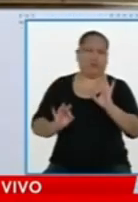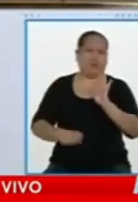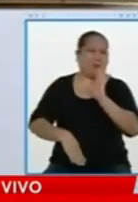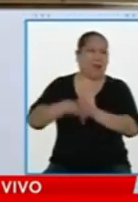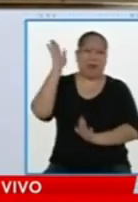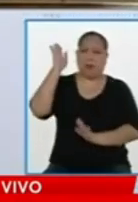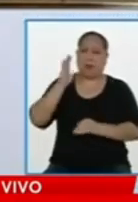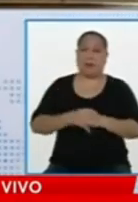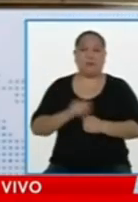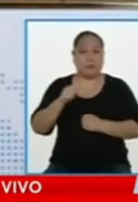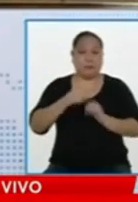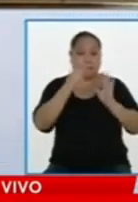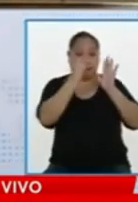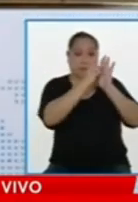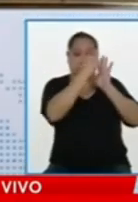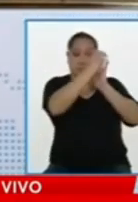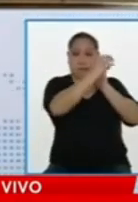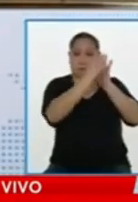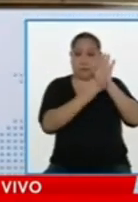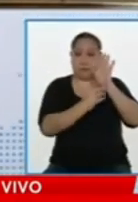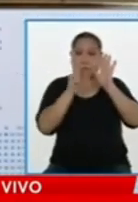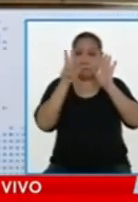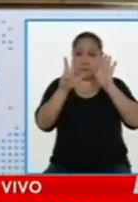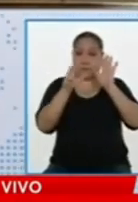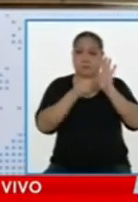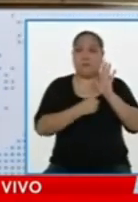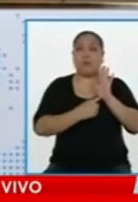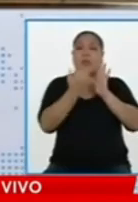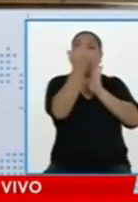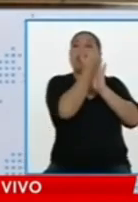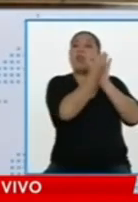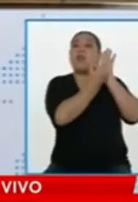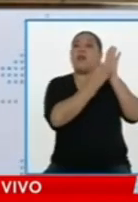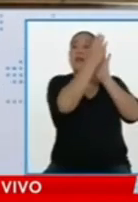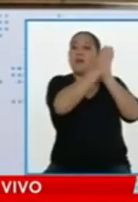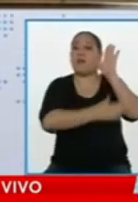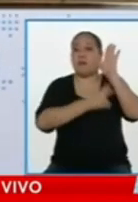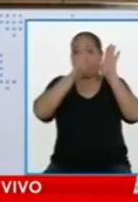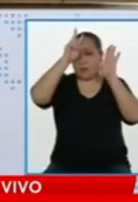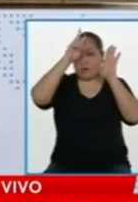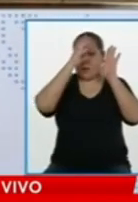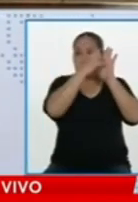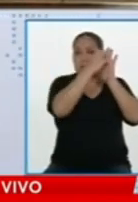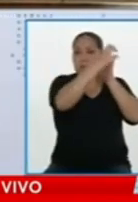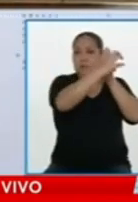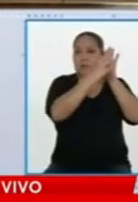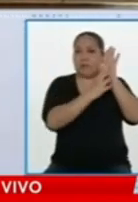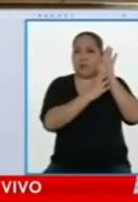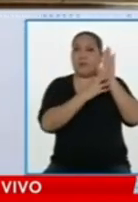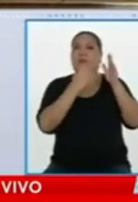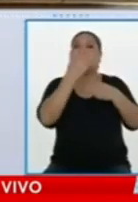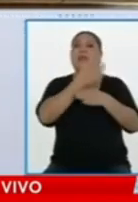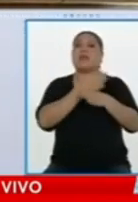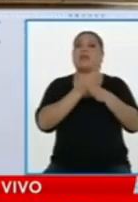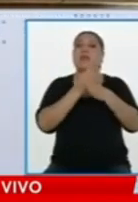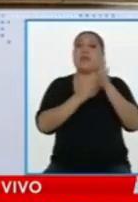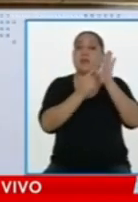que son los trabajadores y los microempresarios, las nipes en general, completamente desaparecieron.